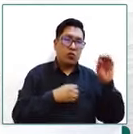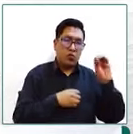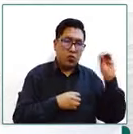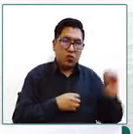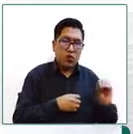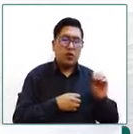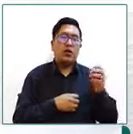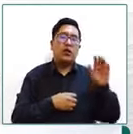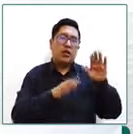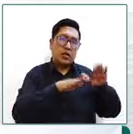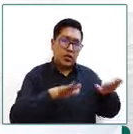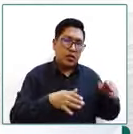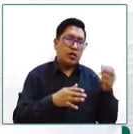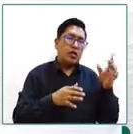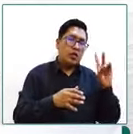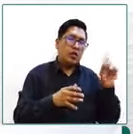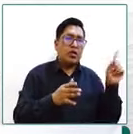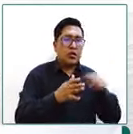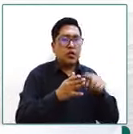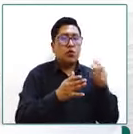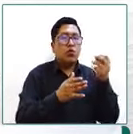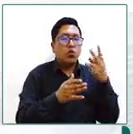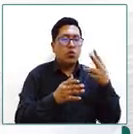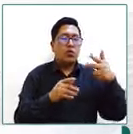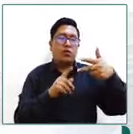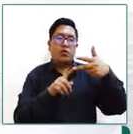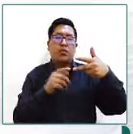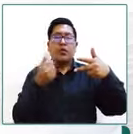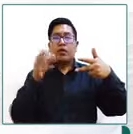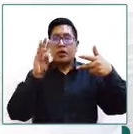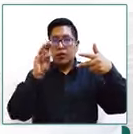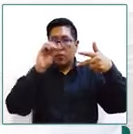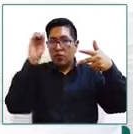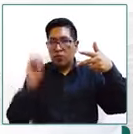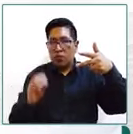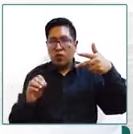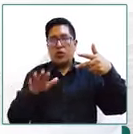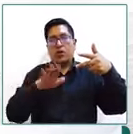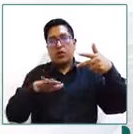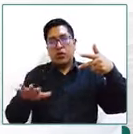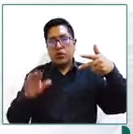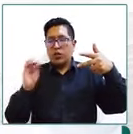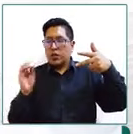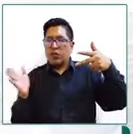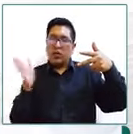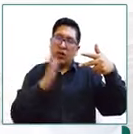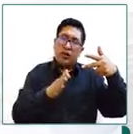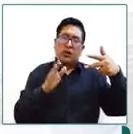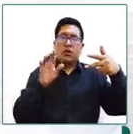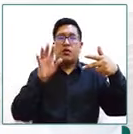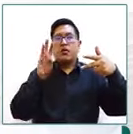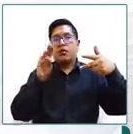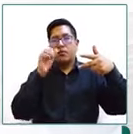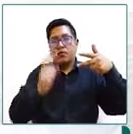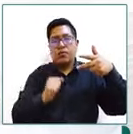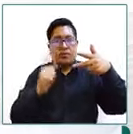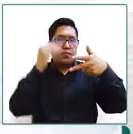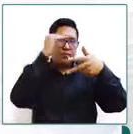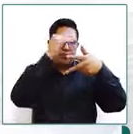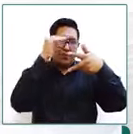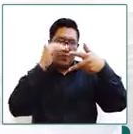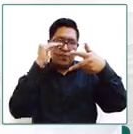años y el 16% niñas y niños entre bueno entre 0 a 6 años de edad